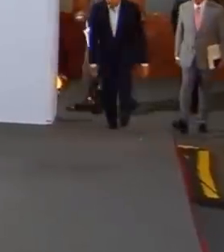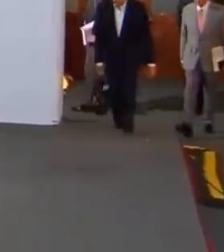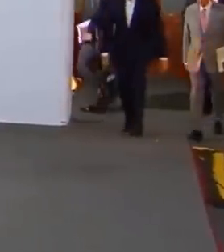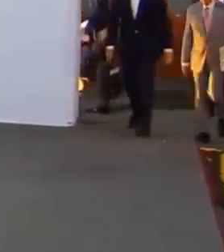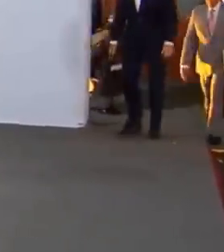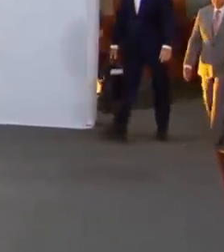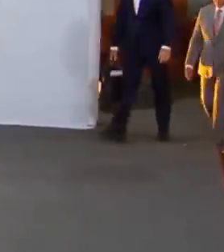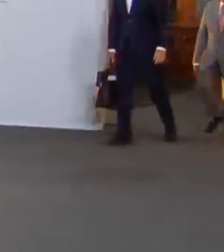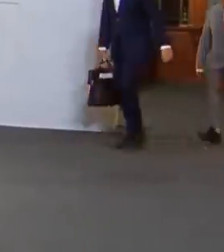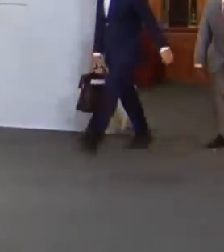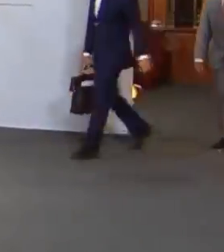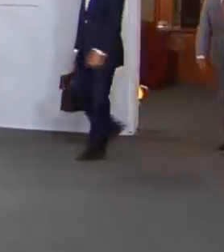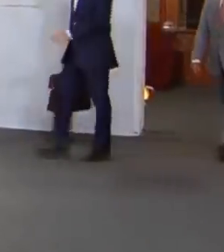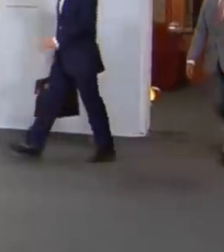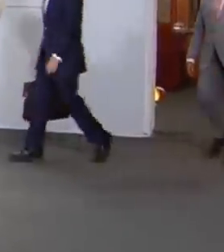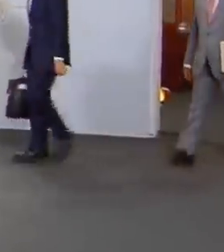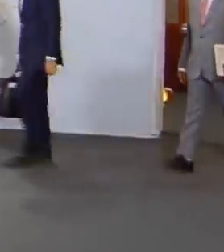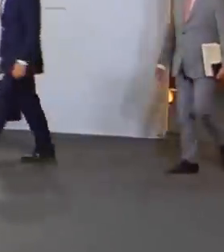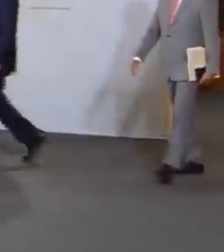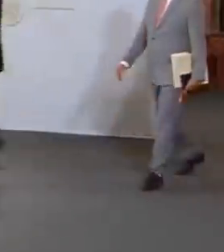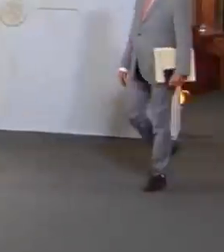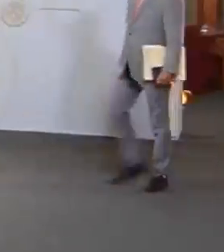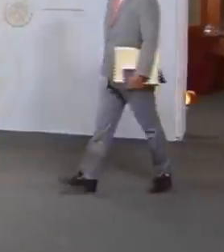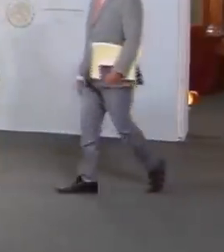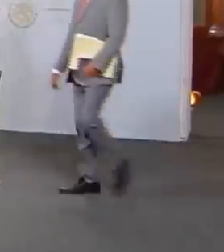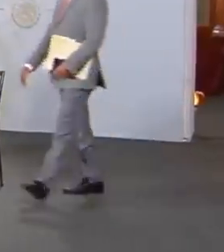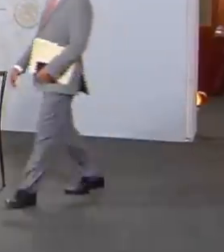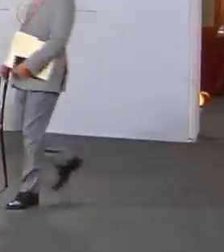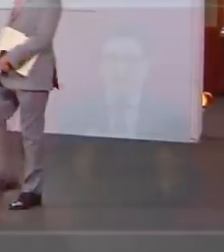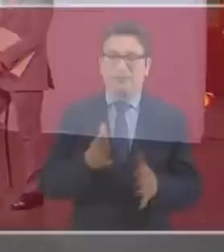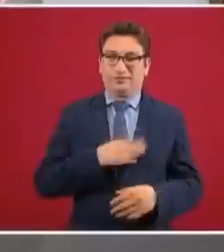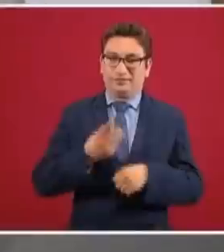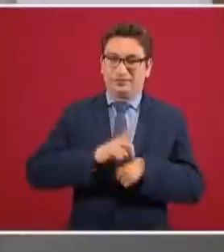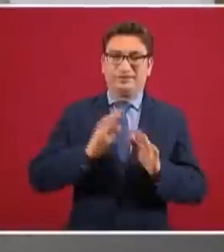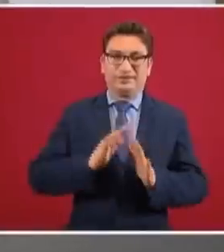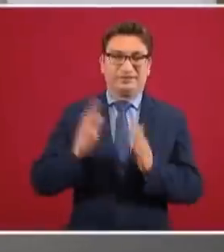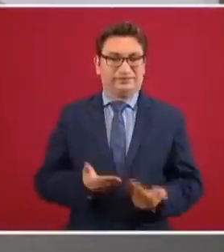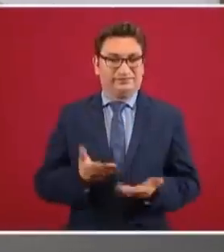Es un poco tarde, pero ánimo, ya estamos aquí.